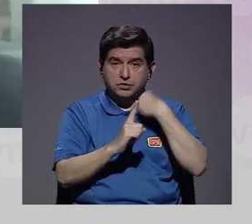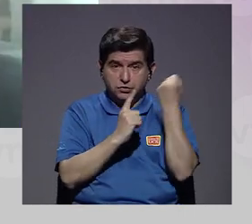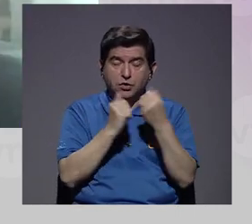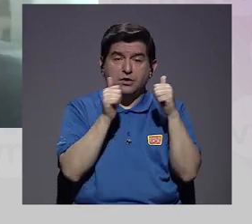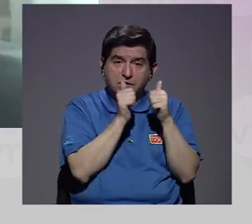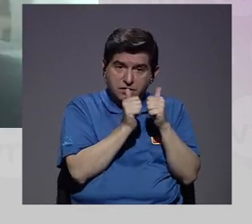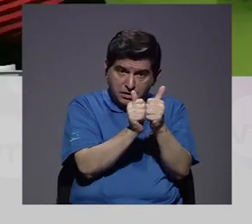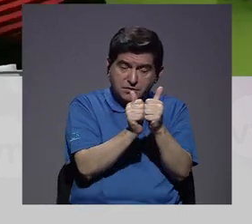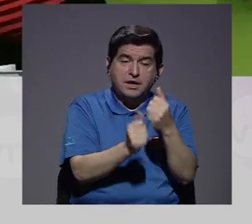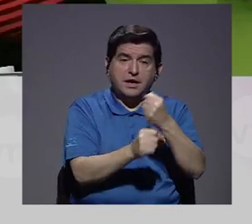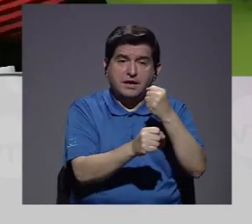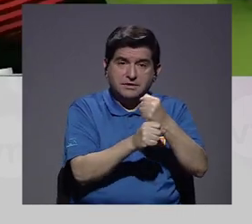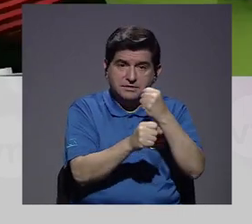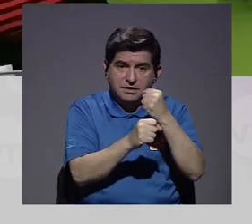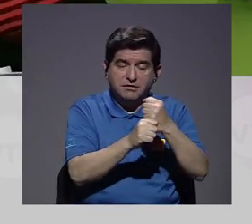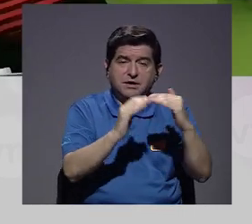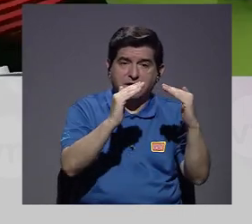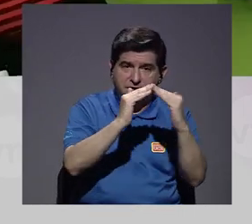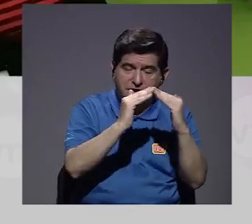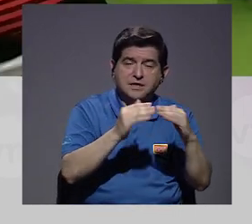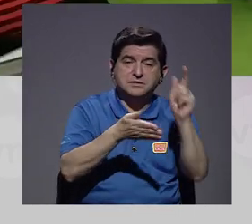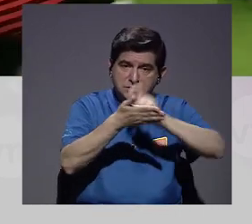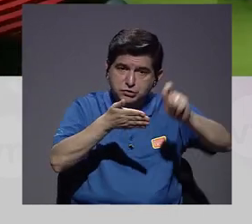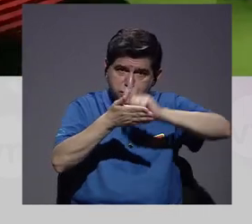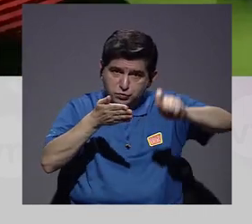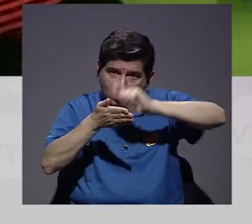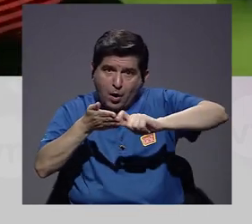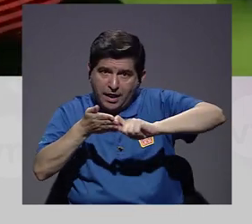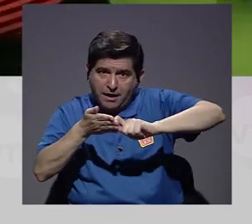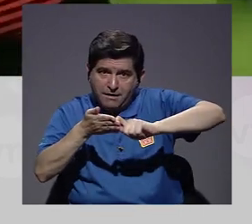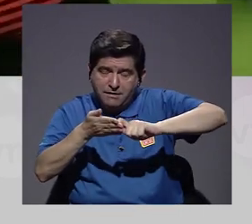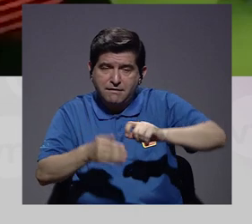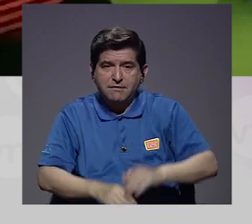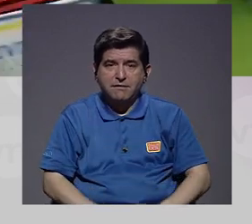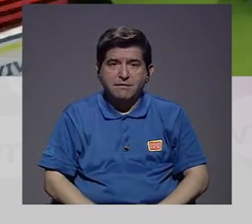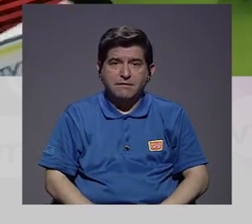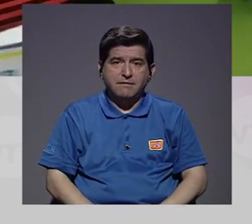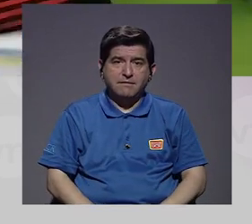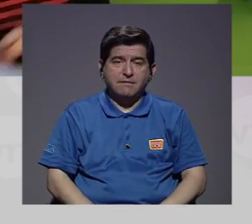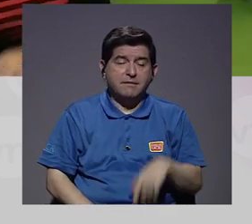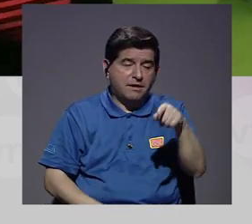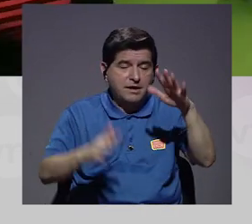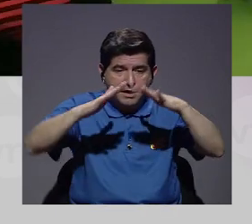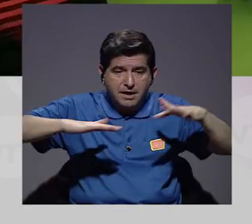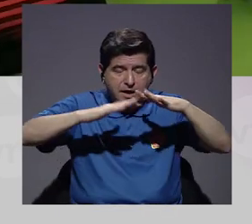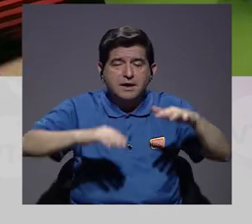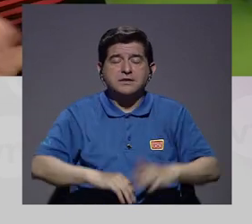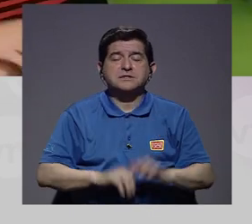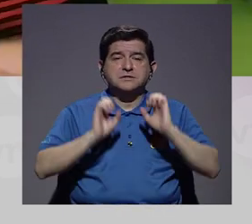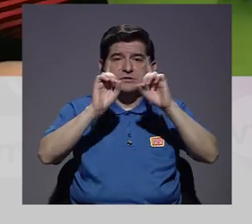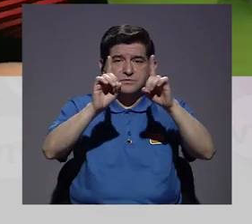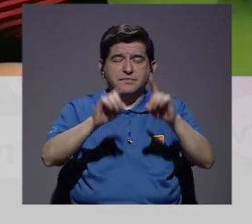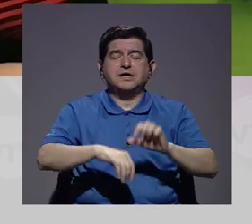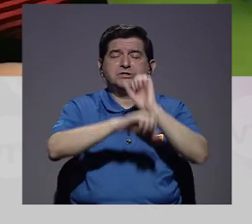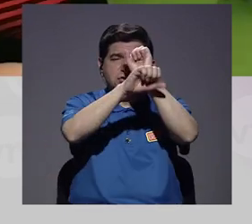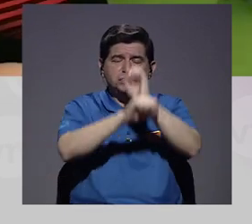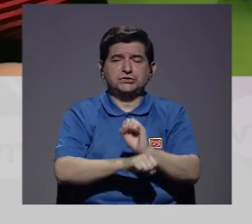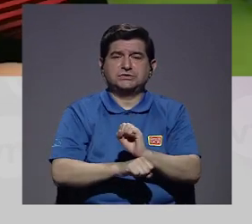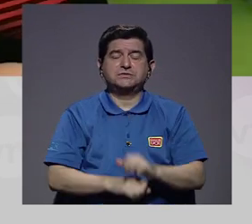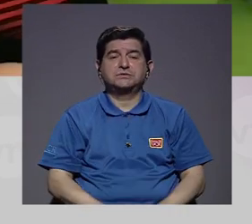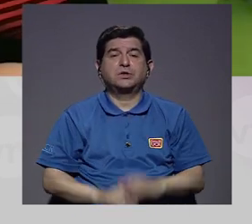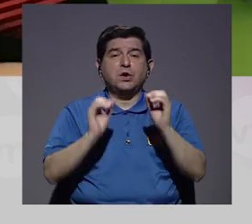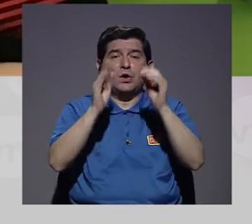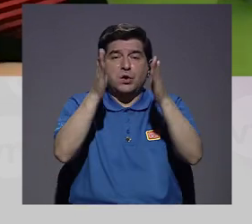toda esta cosa del acompañamiento a las tareas escolares, ¿verdad? Donde en la escena educativa tradicional de las